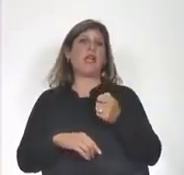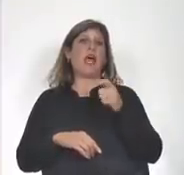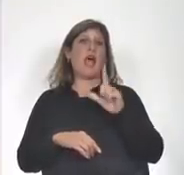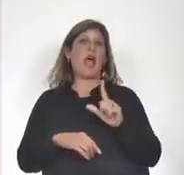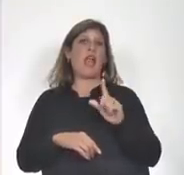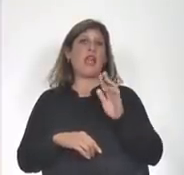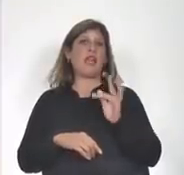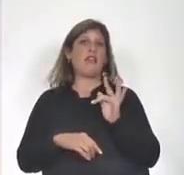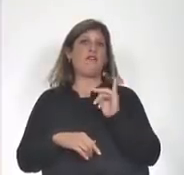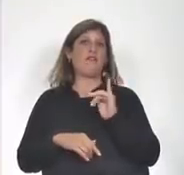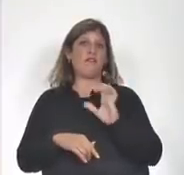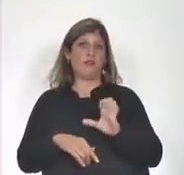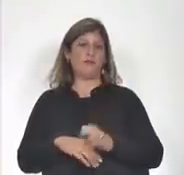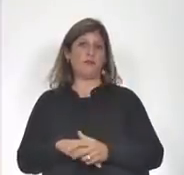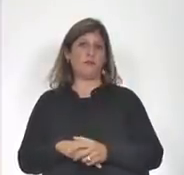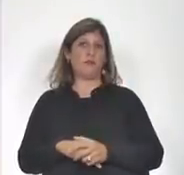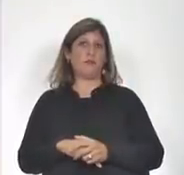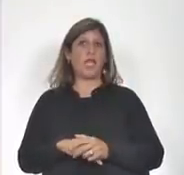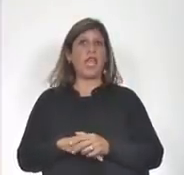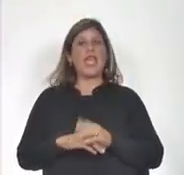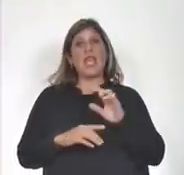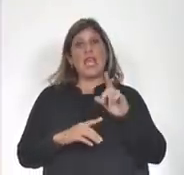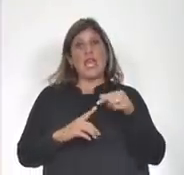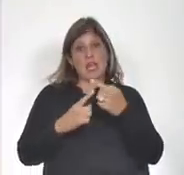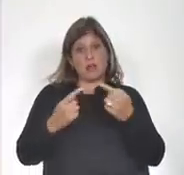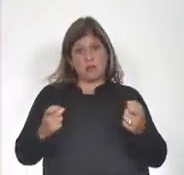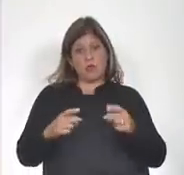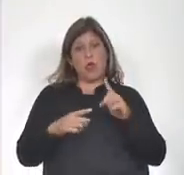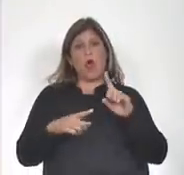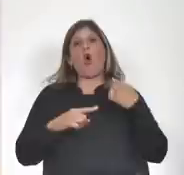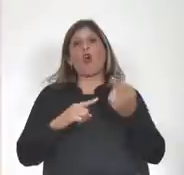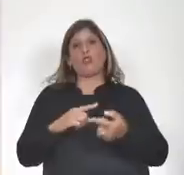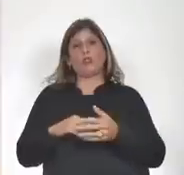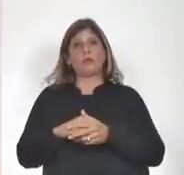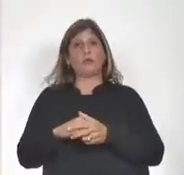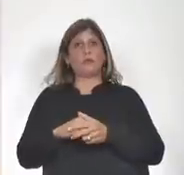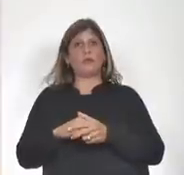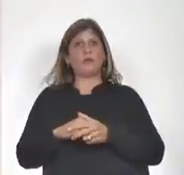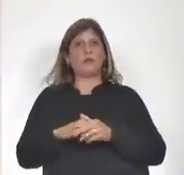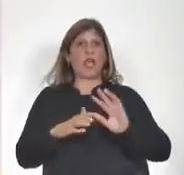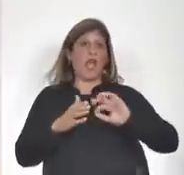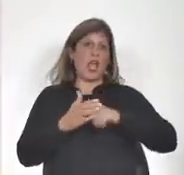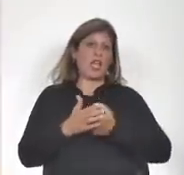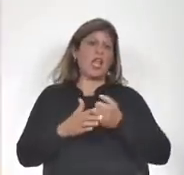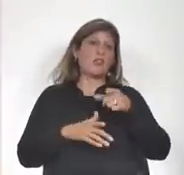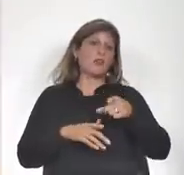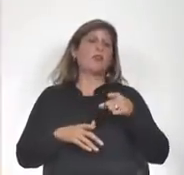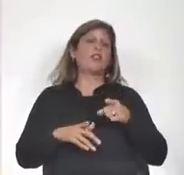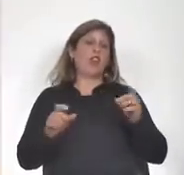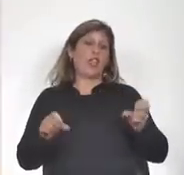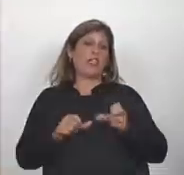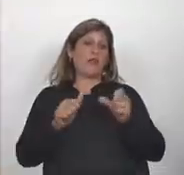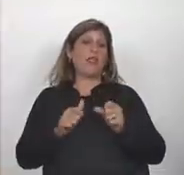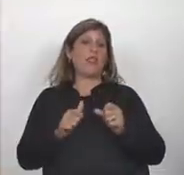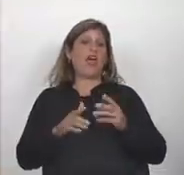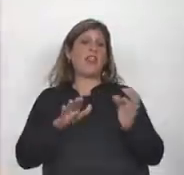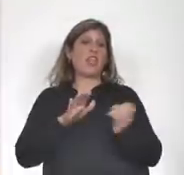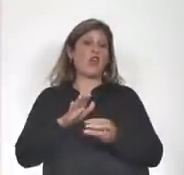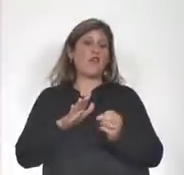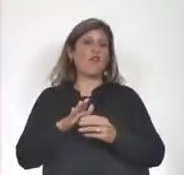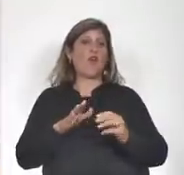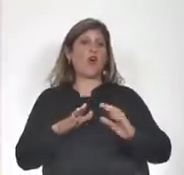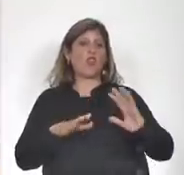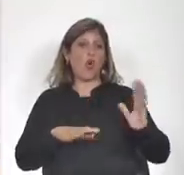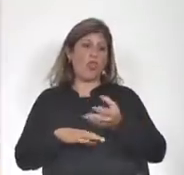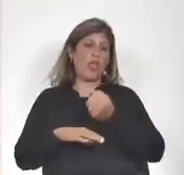El motivo era otro. La suspensión de actividades de los fondos de recuperación de los patrimonios